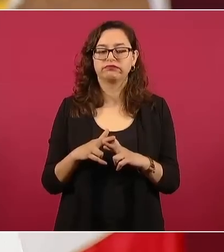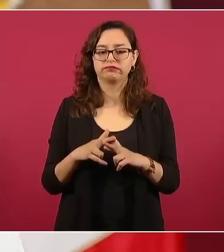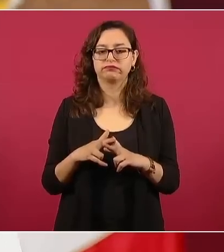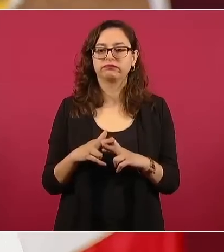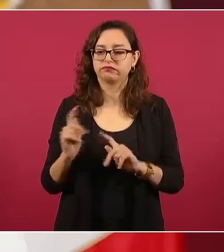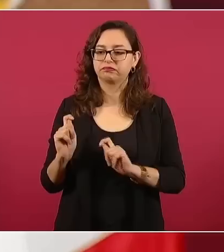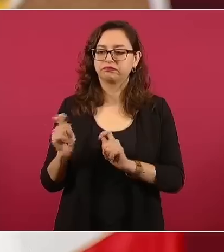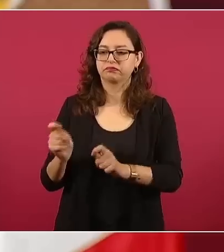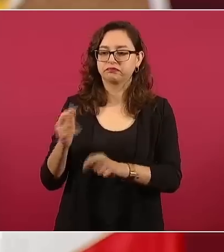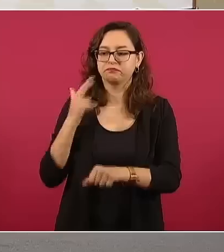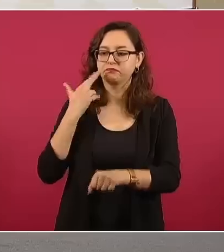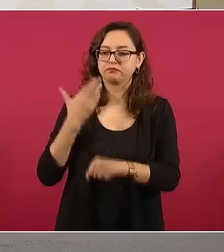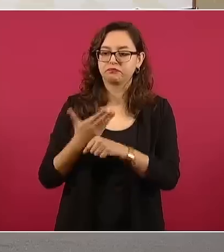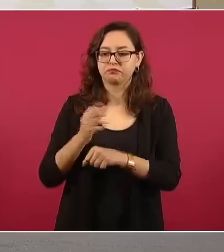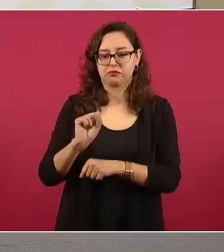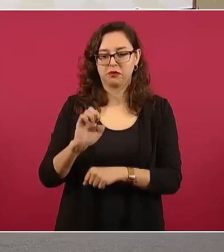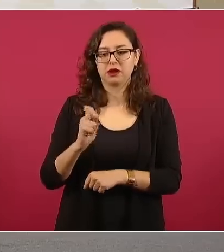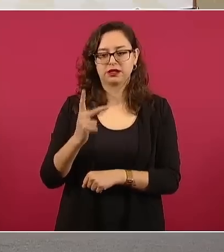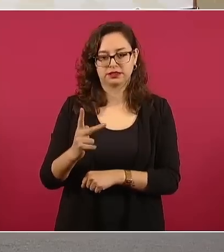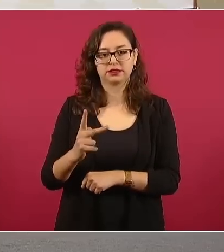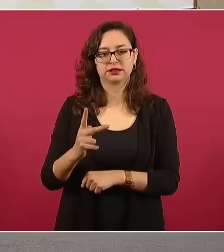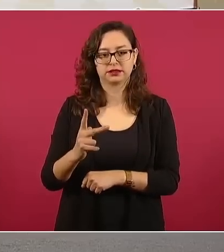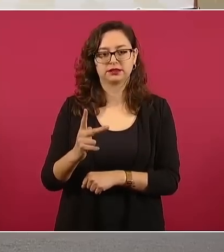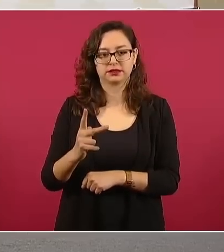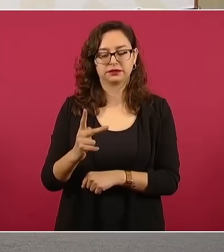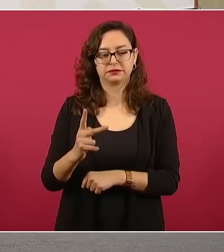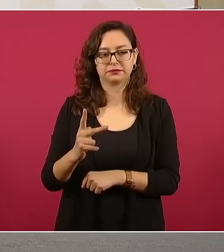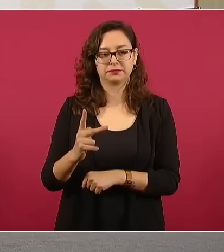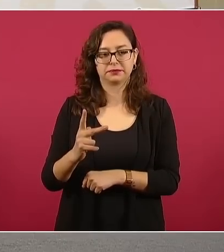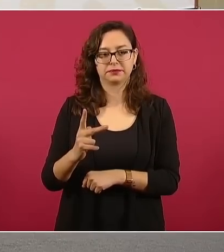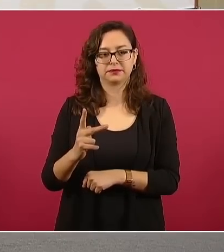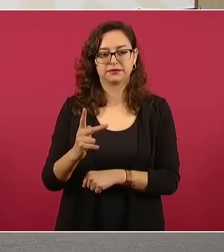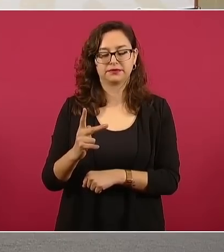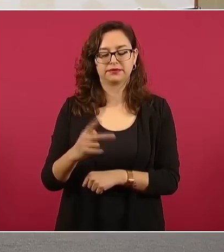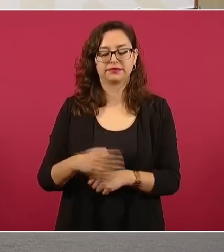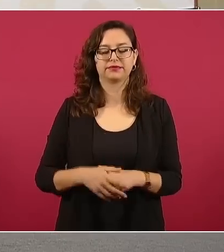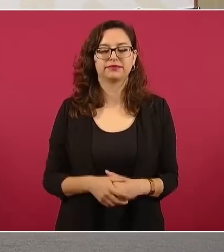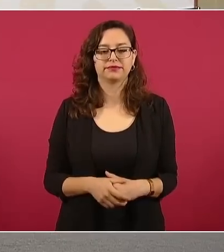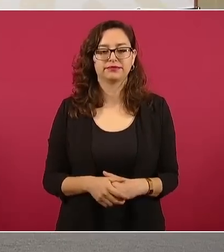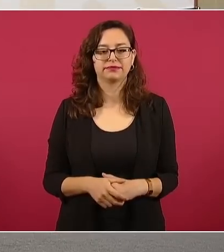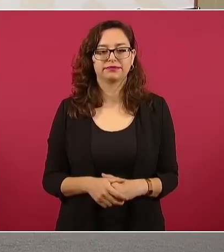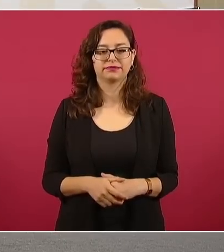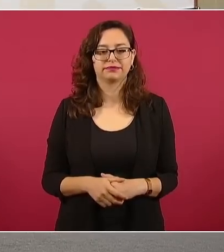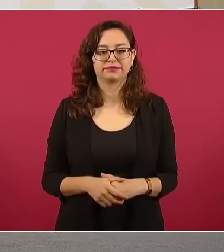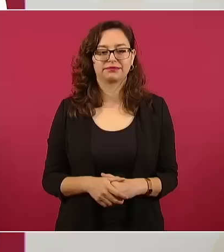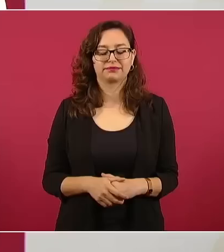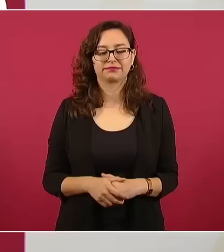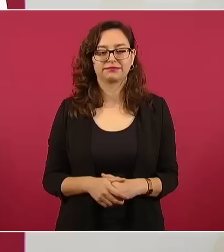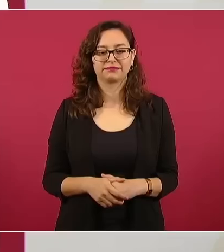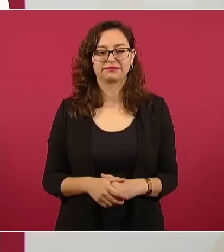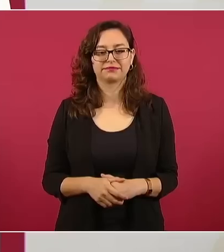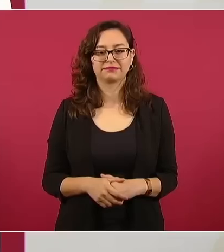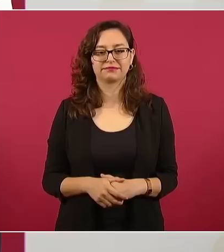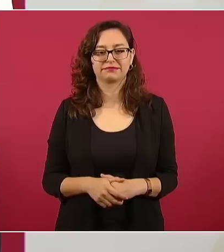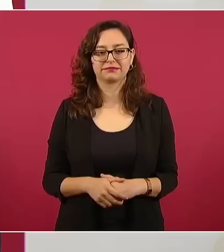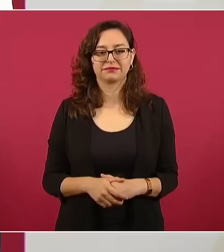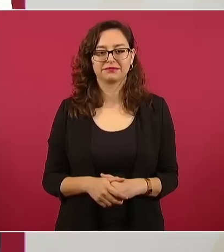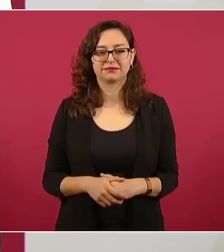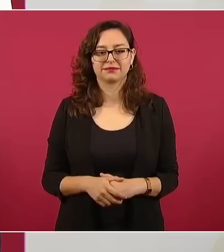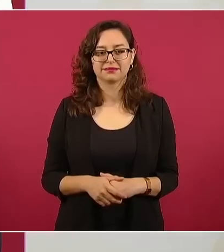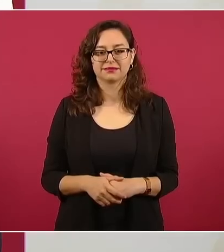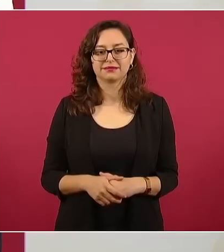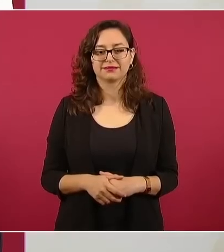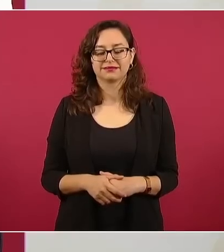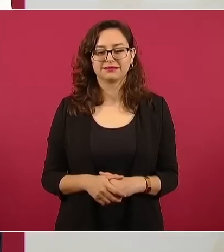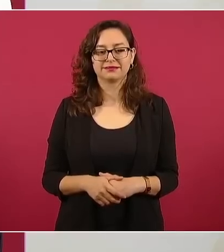la que va a estar a cargo de la Secretaría de Educación Pública. Y ya